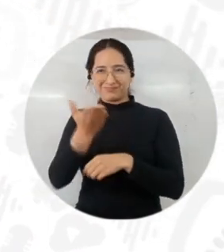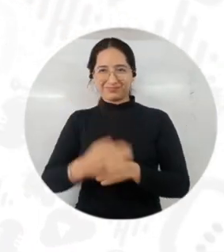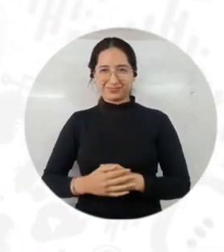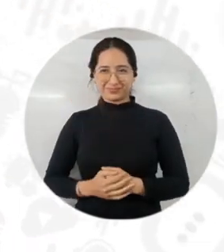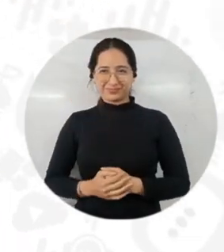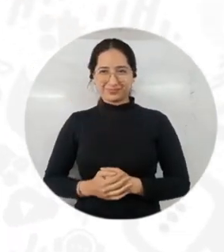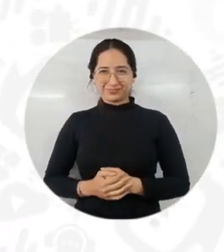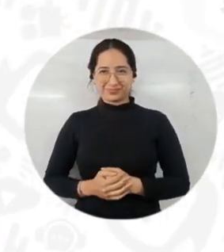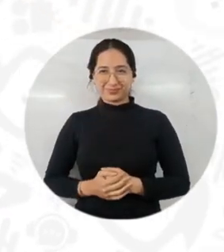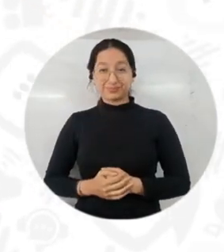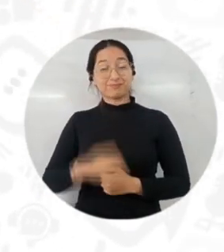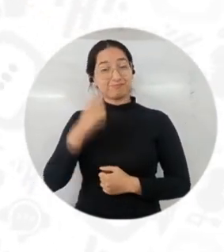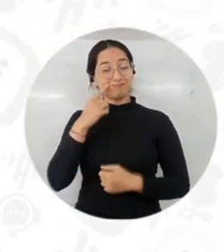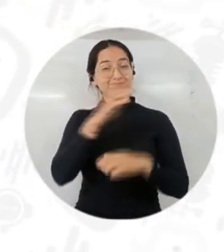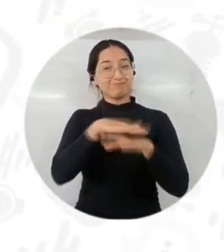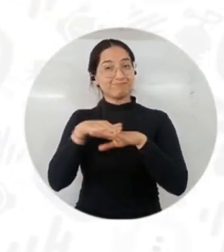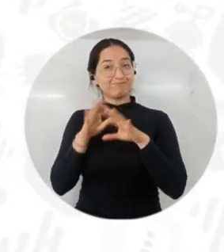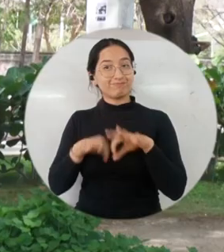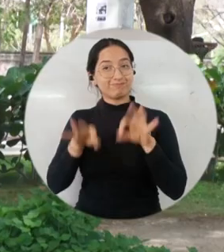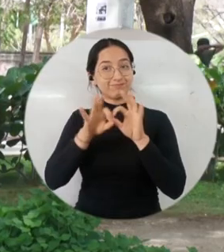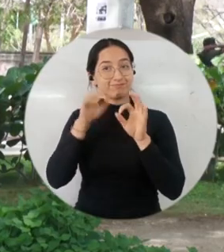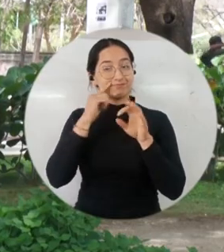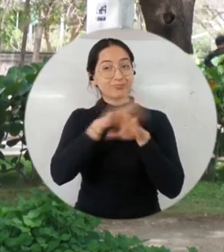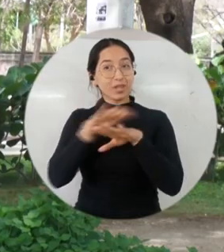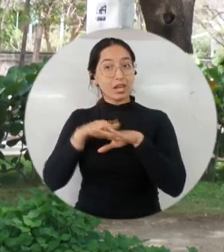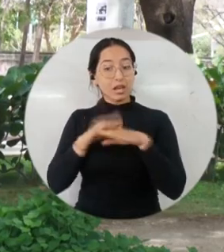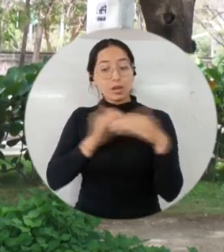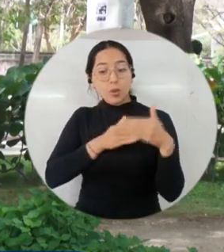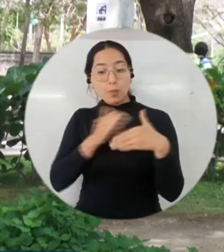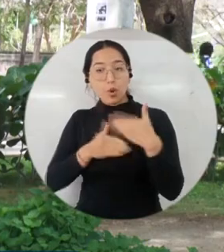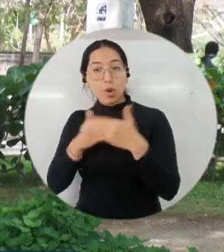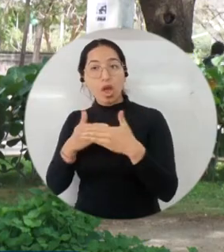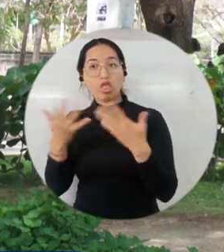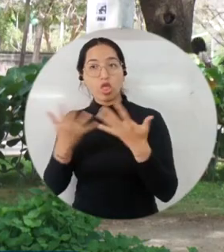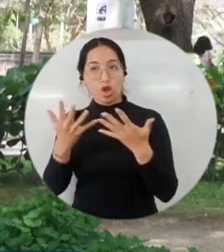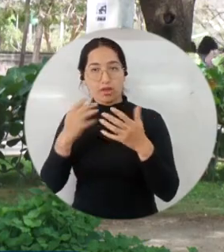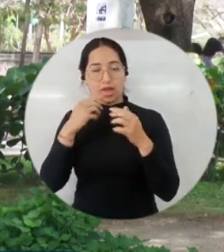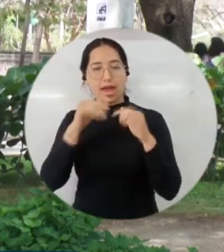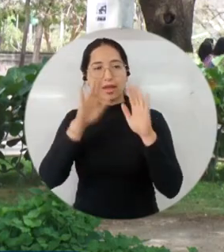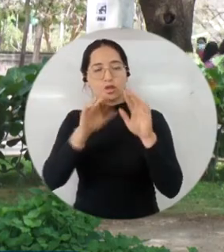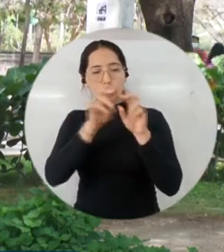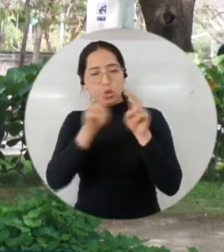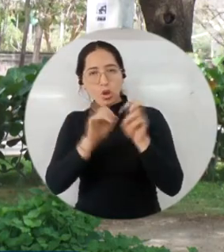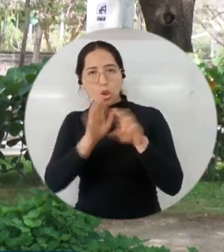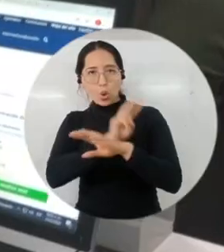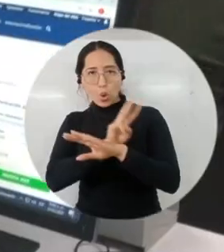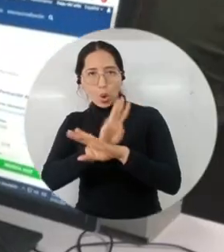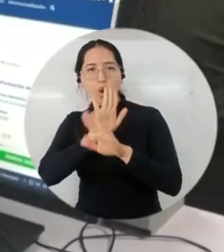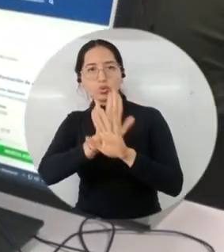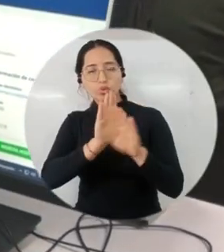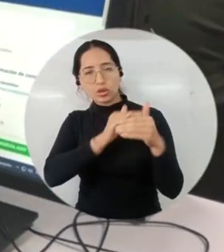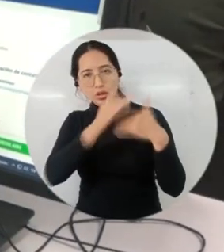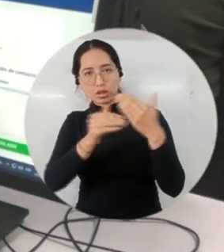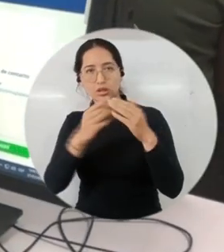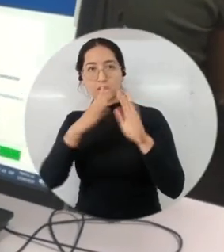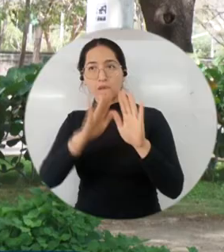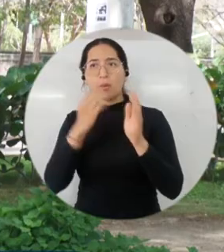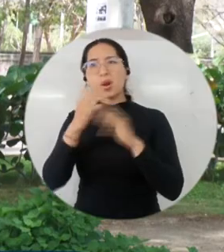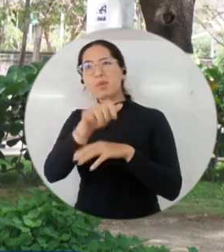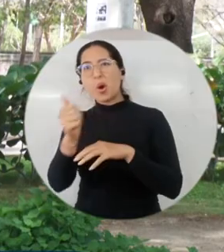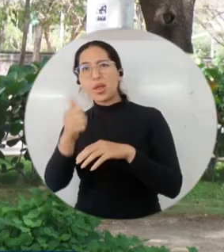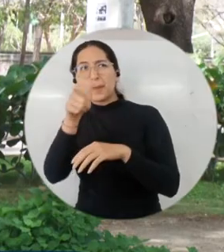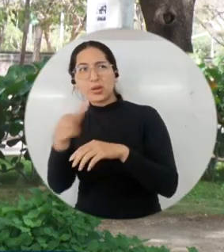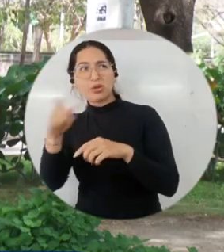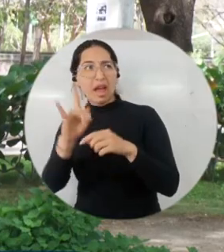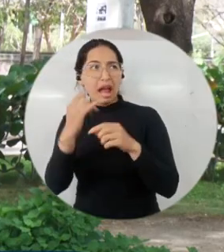.unimagdalena.edu.co Es importante acá resaltar que el trámite es directamente en la página de admisiones. No se deje